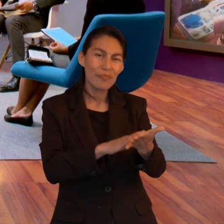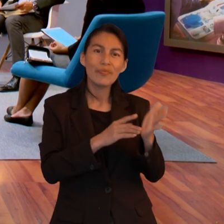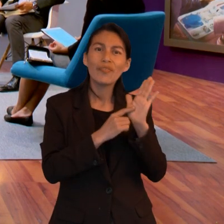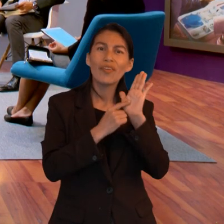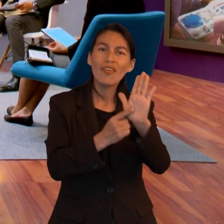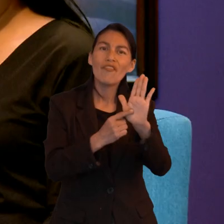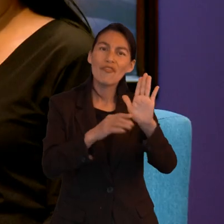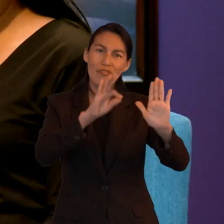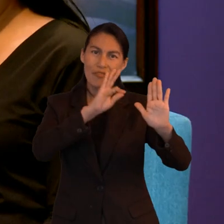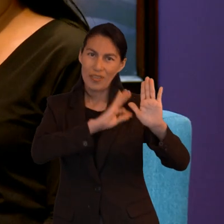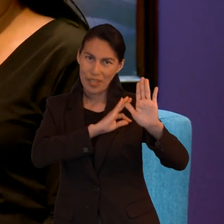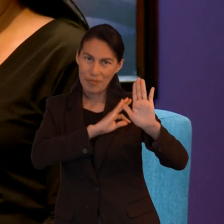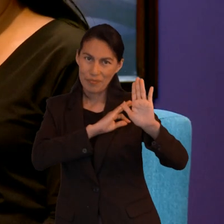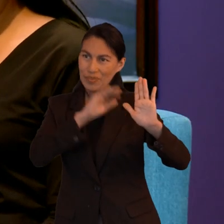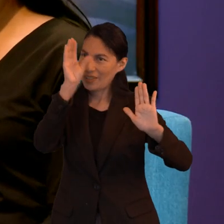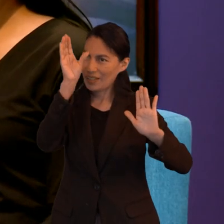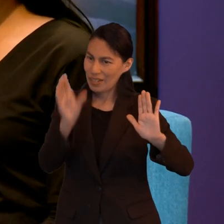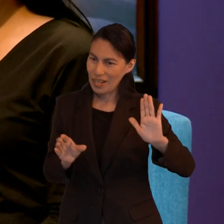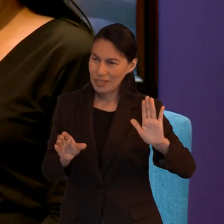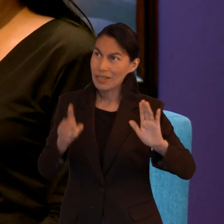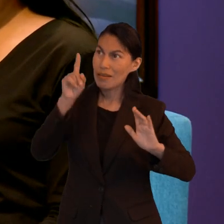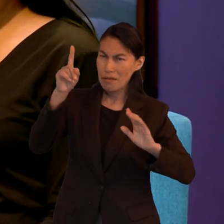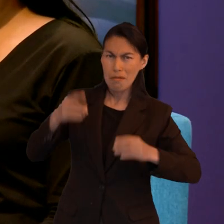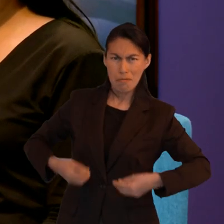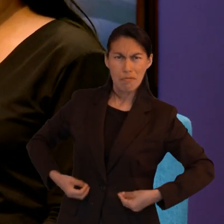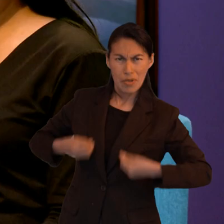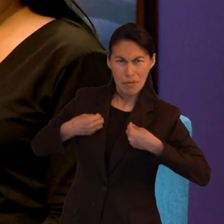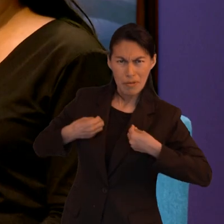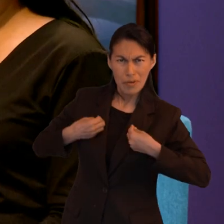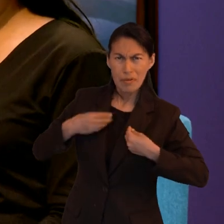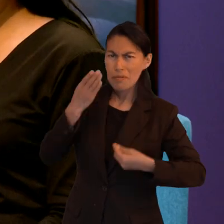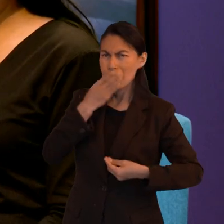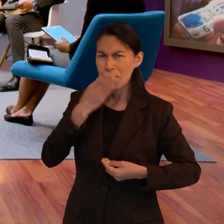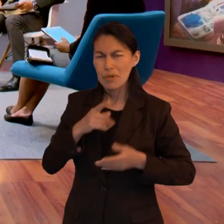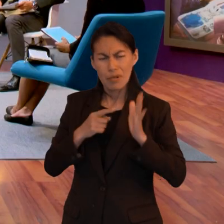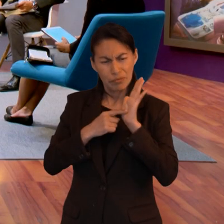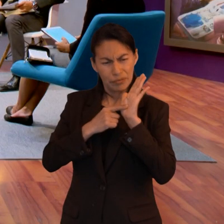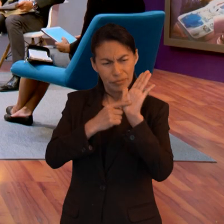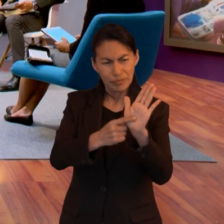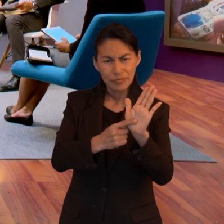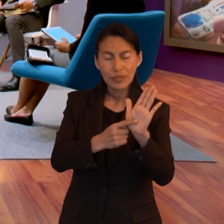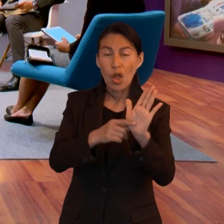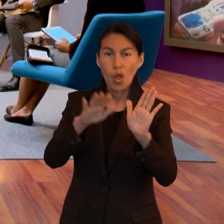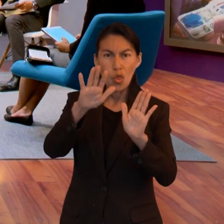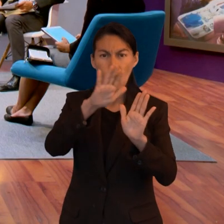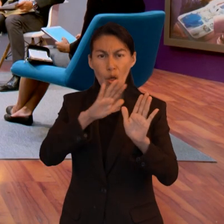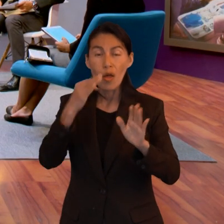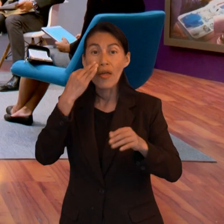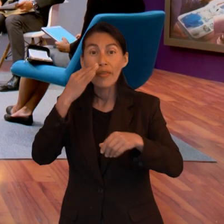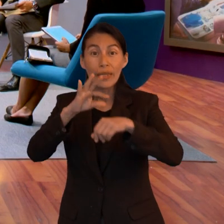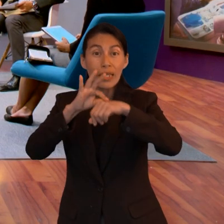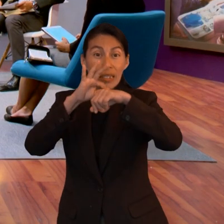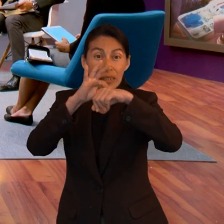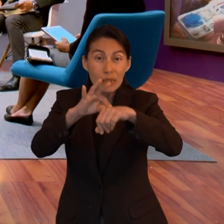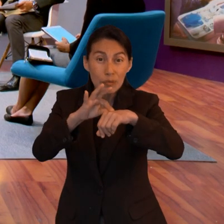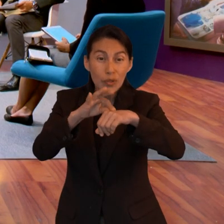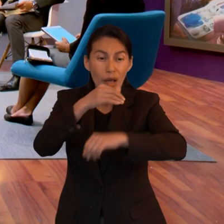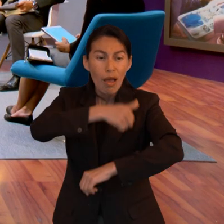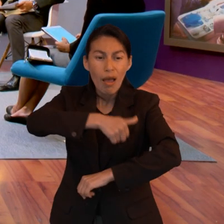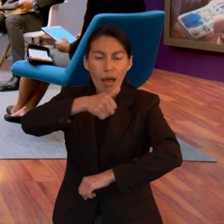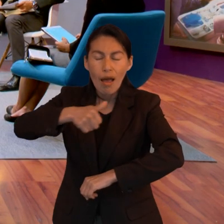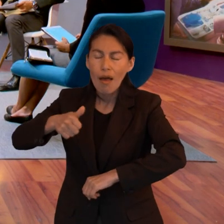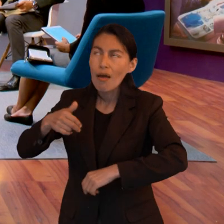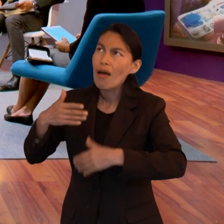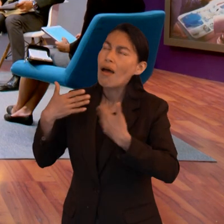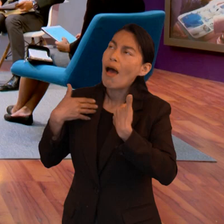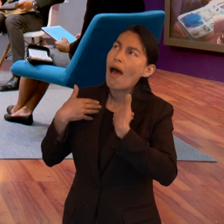carácter la veracidad de su palabra todas estas cosas están establecidas por medio de testimonios que apelan a nuestra razón y estos